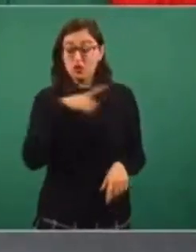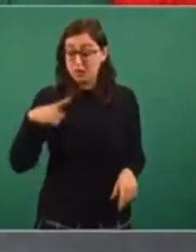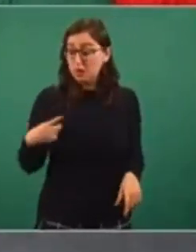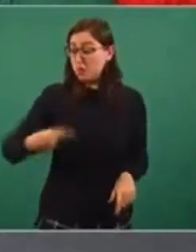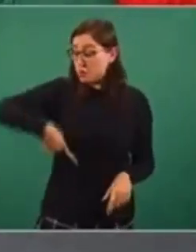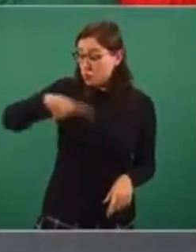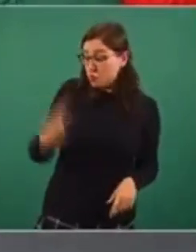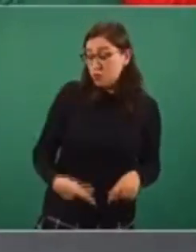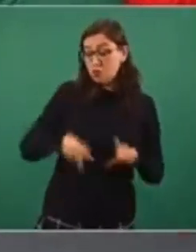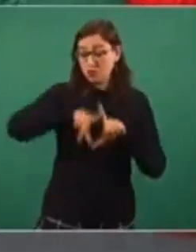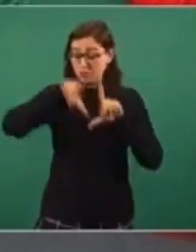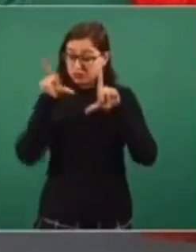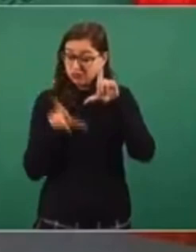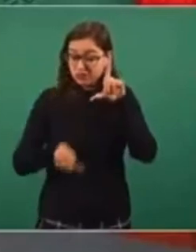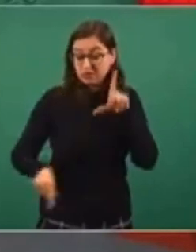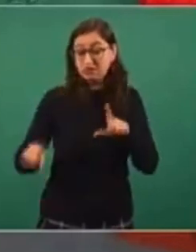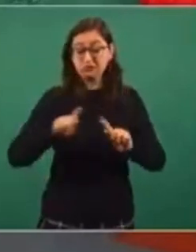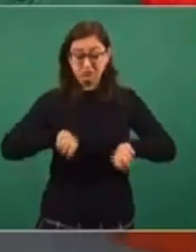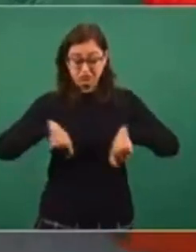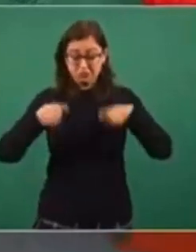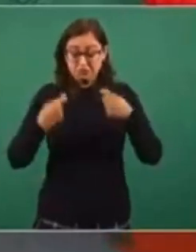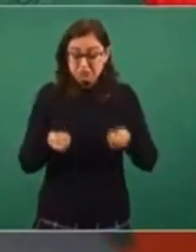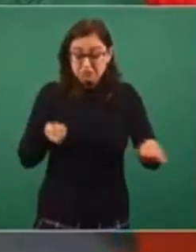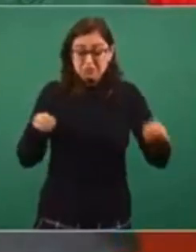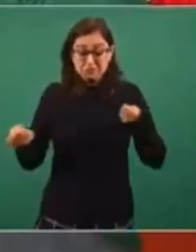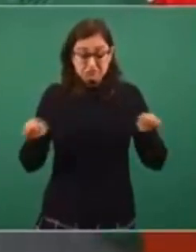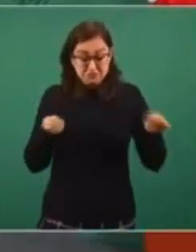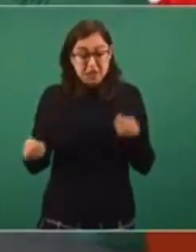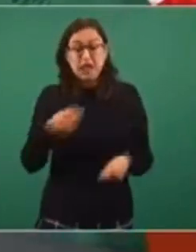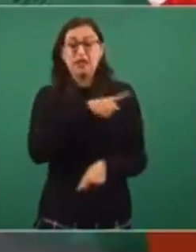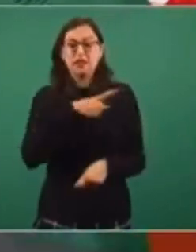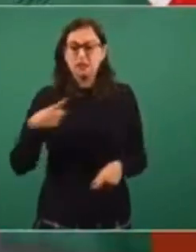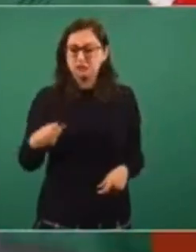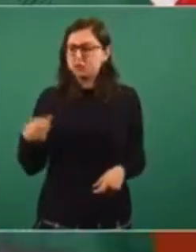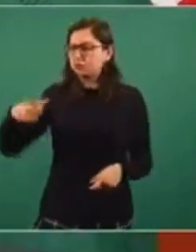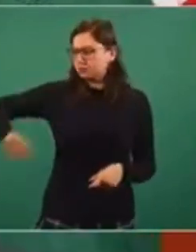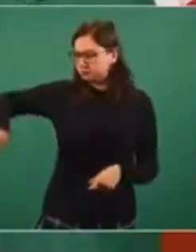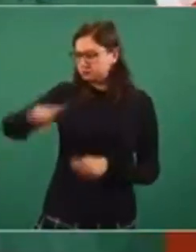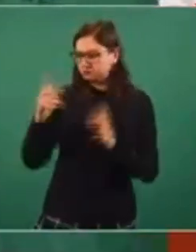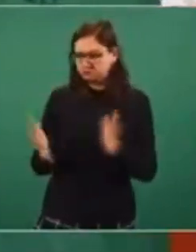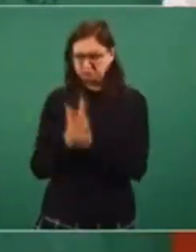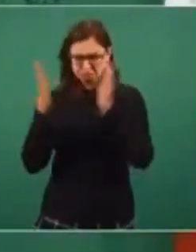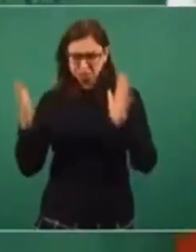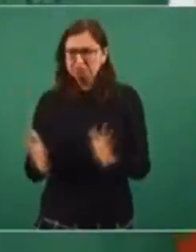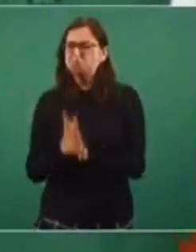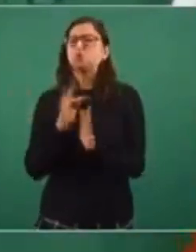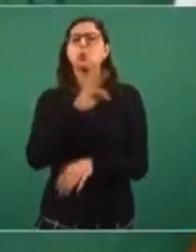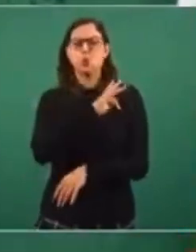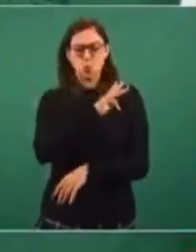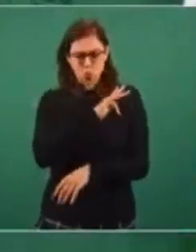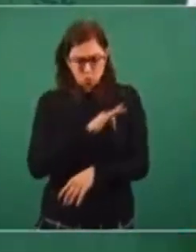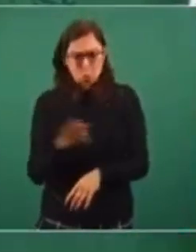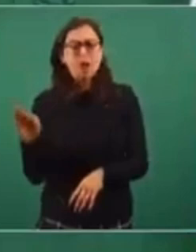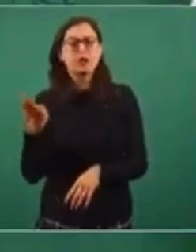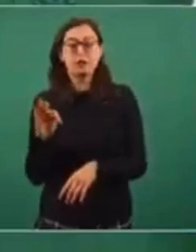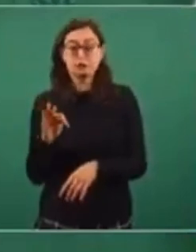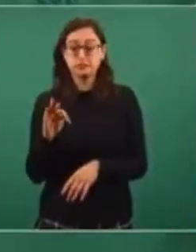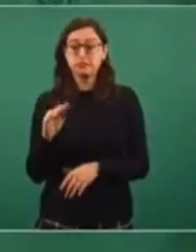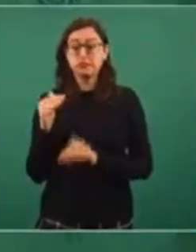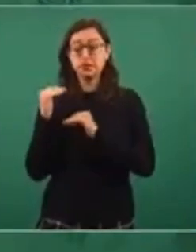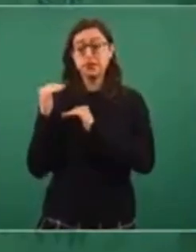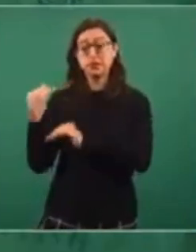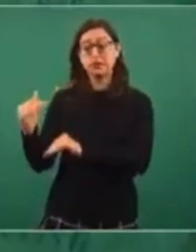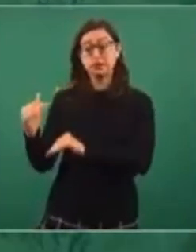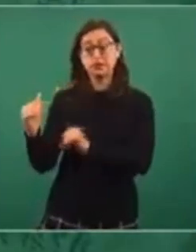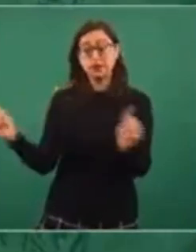y con ciertos límites y con ciertas reglas. Pero, ¿por qué es